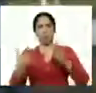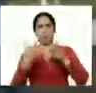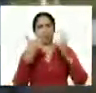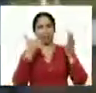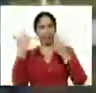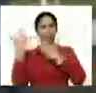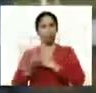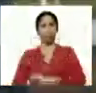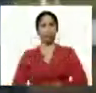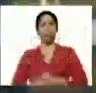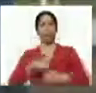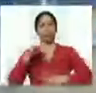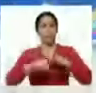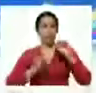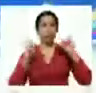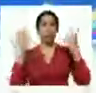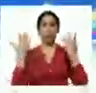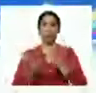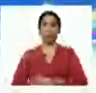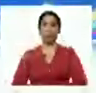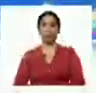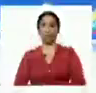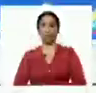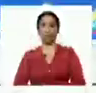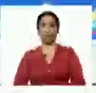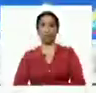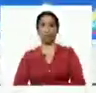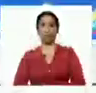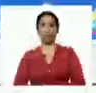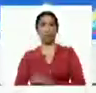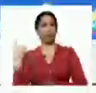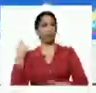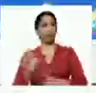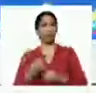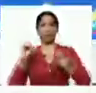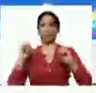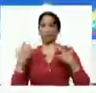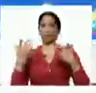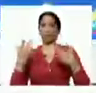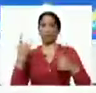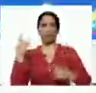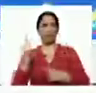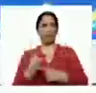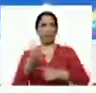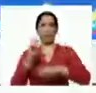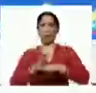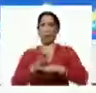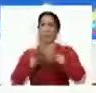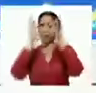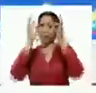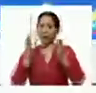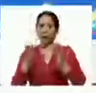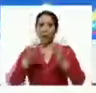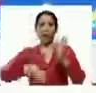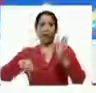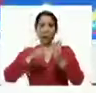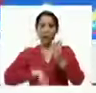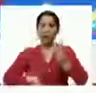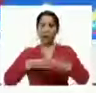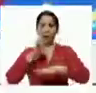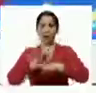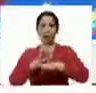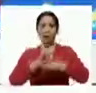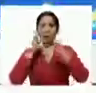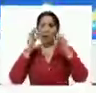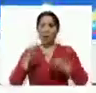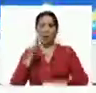producir es vencer y debemos seguir venciendo insisto la economía es real insisto y lo